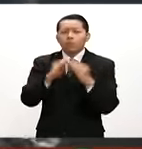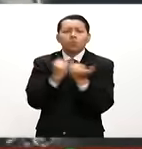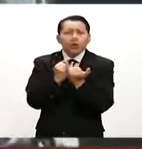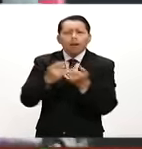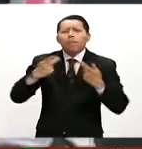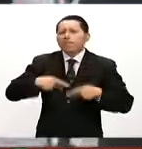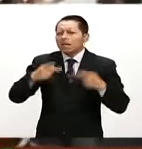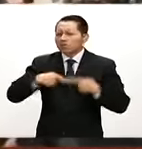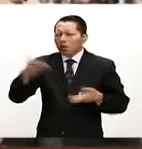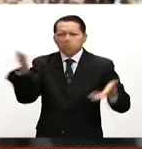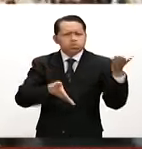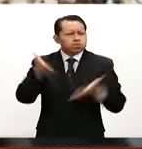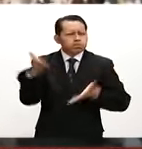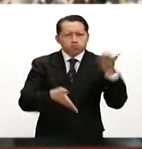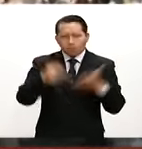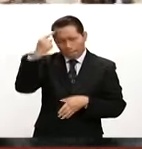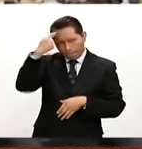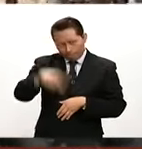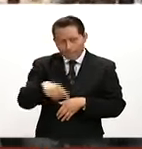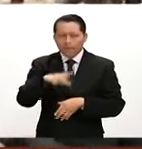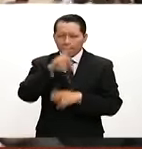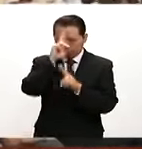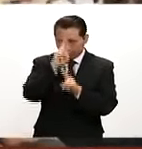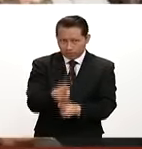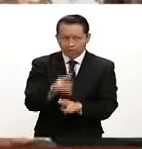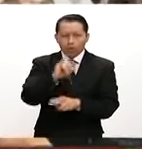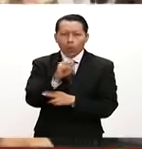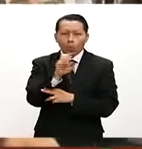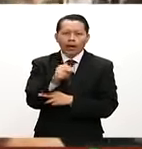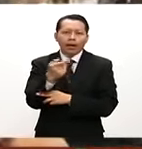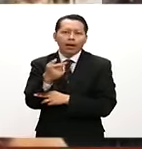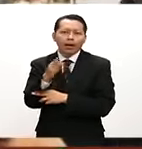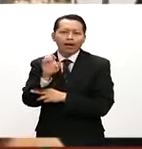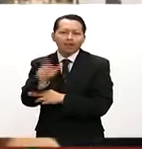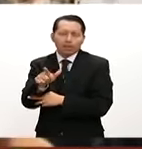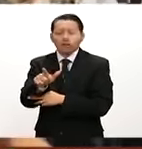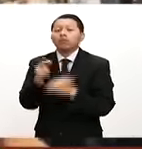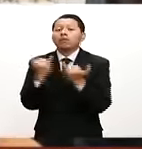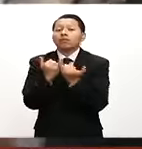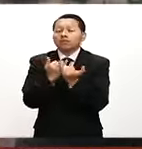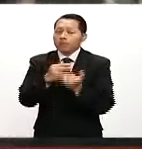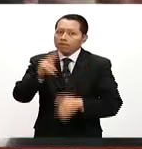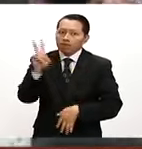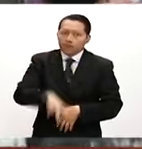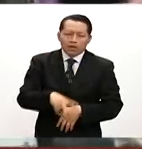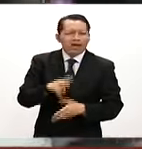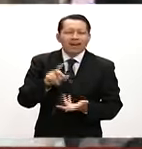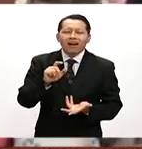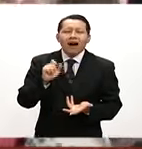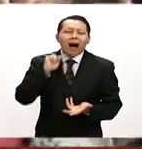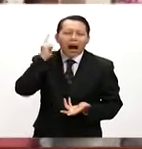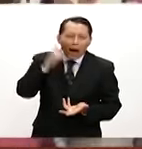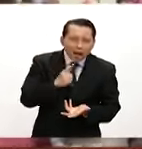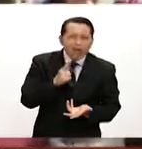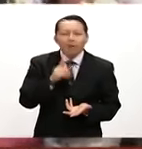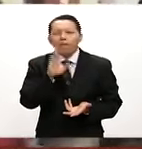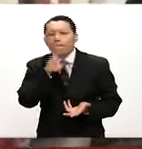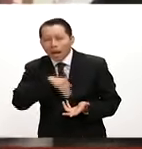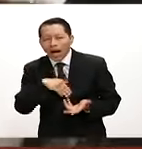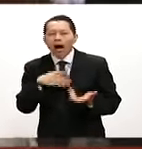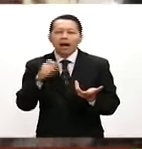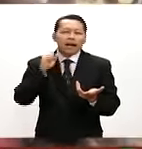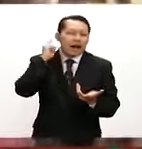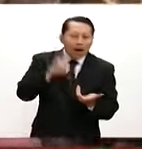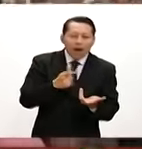a rendir sus tributos a Juan Gabriel. bueno, afortunadamente no hubo ningún saldo que lamentar, no hubieron incidentes